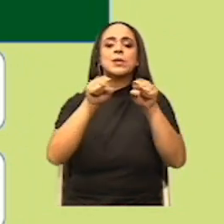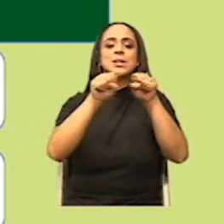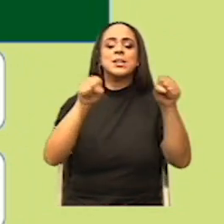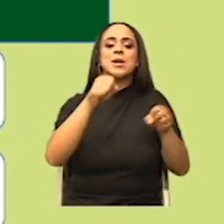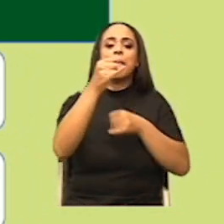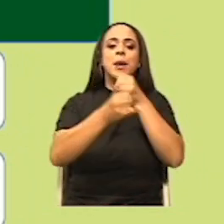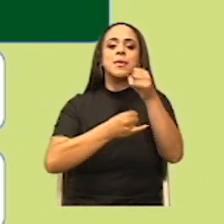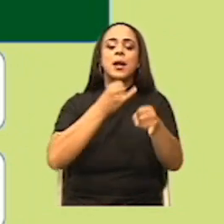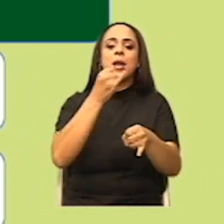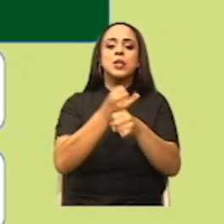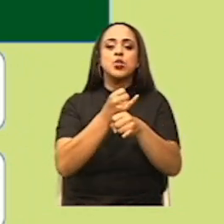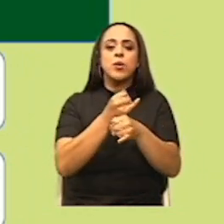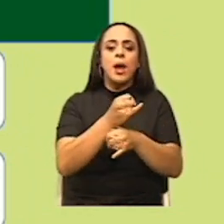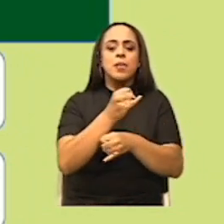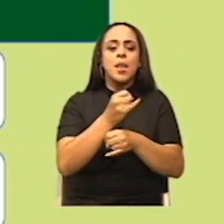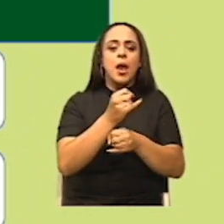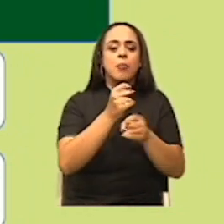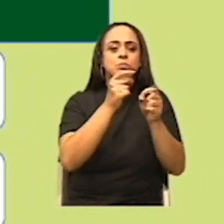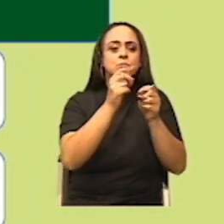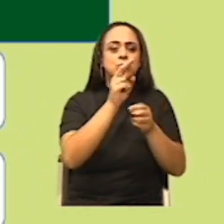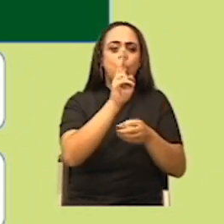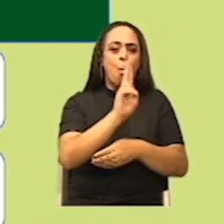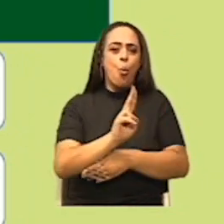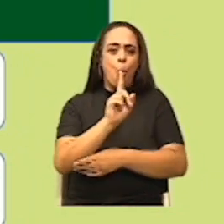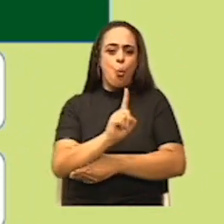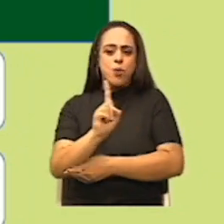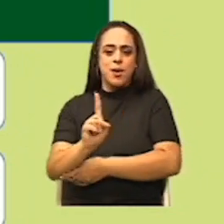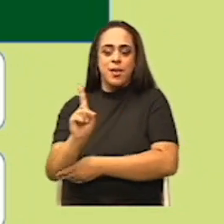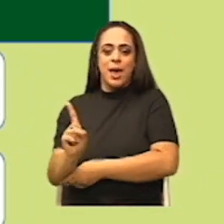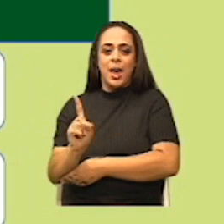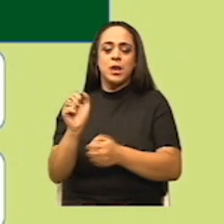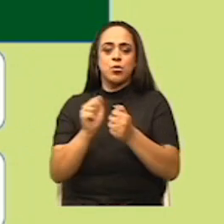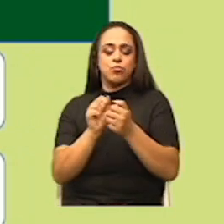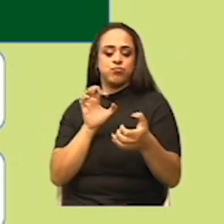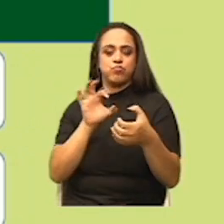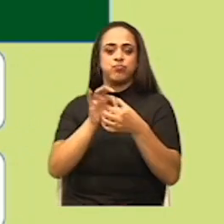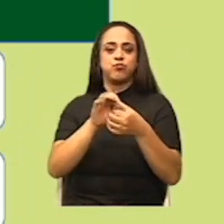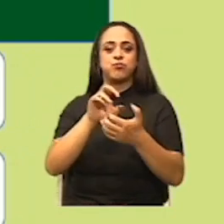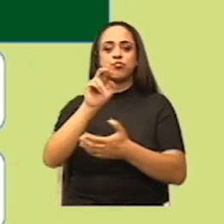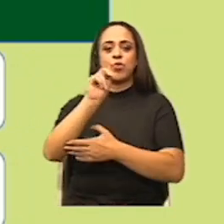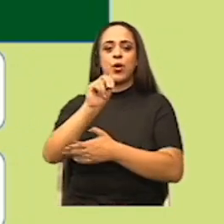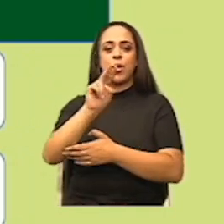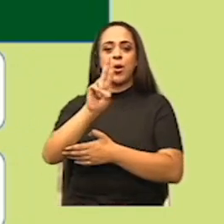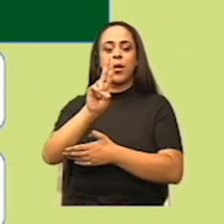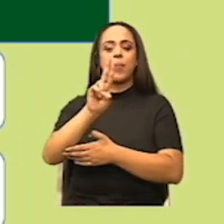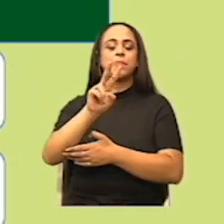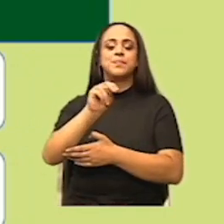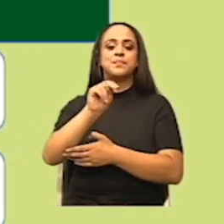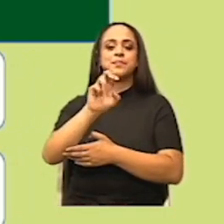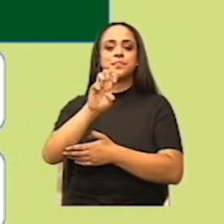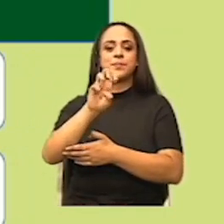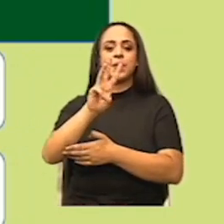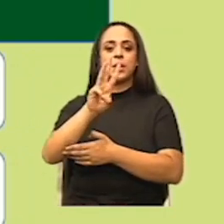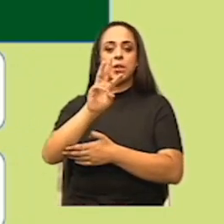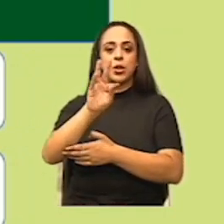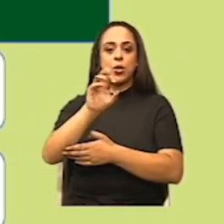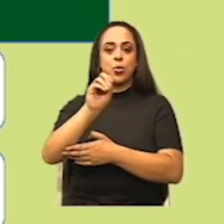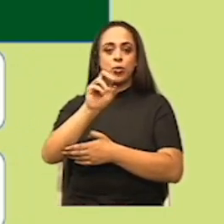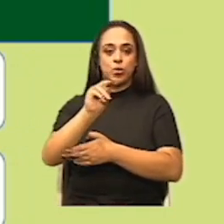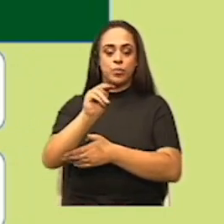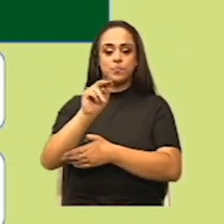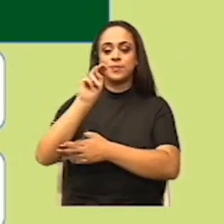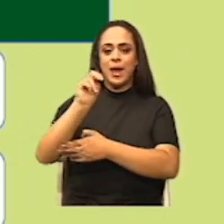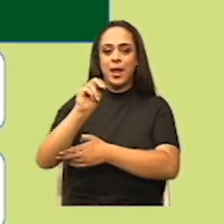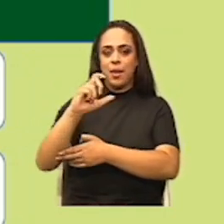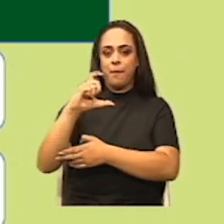unidades corresponde al newton con su símbolo N mayúscula. Muy bien, hemos realizado un breve